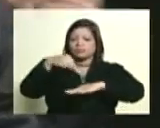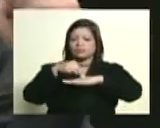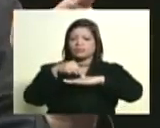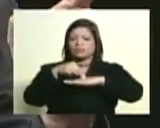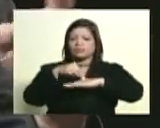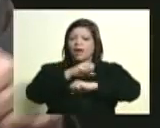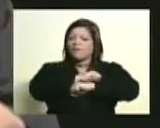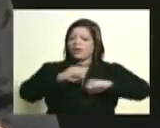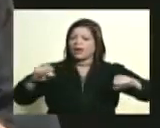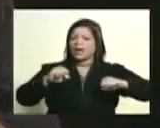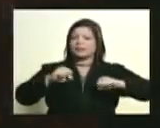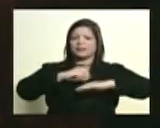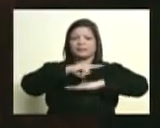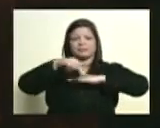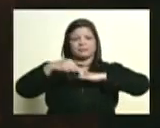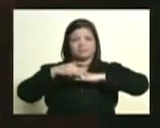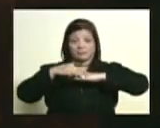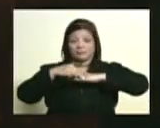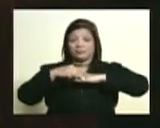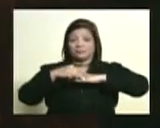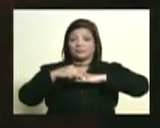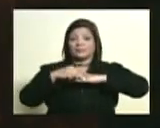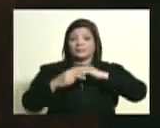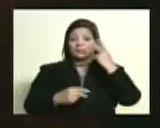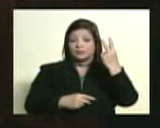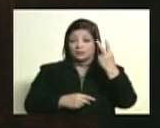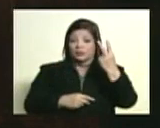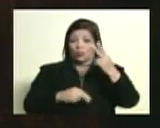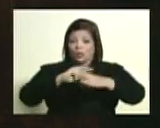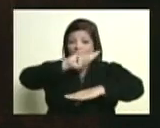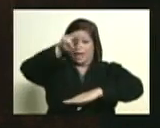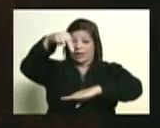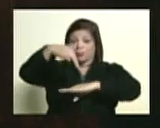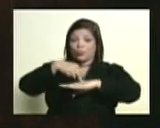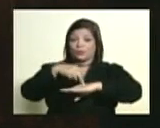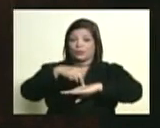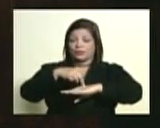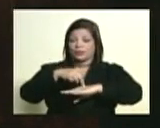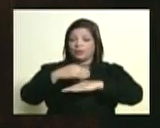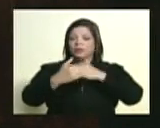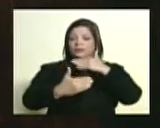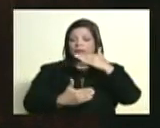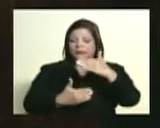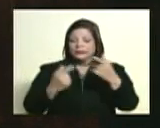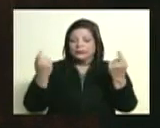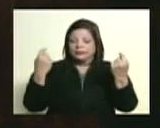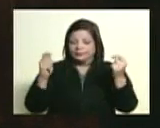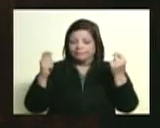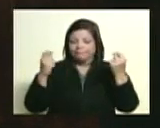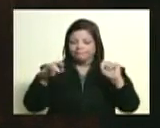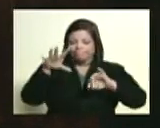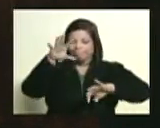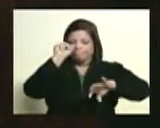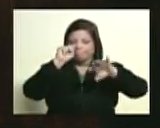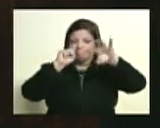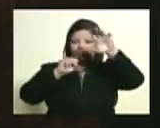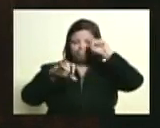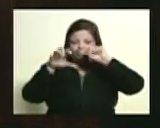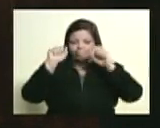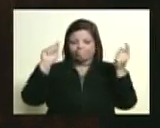fracasado otra vez y allí comienza un proceso de rectificaciones y va aprendiendo se va